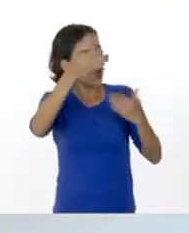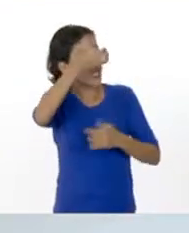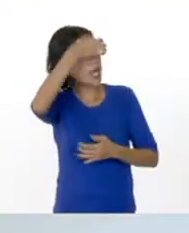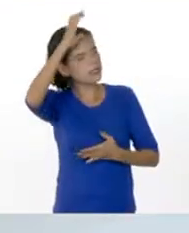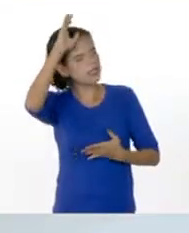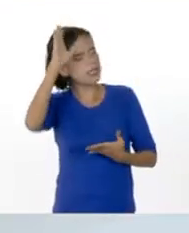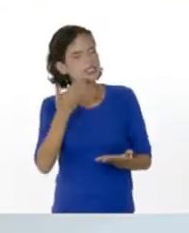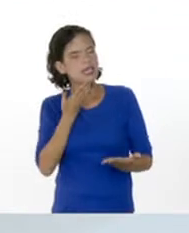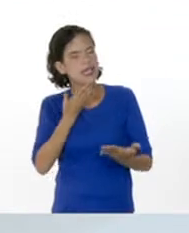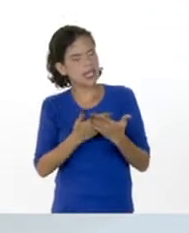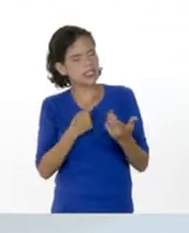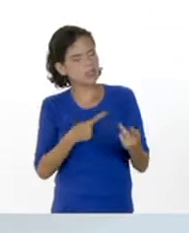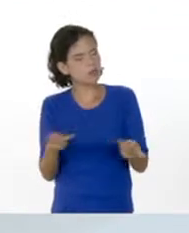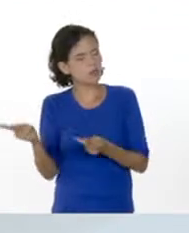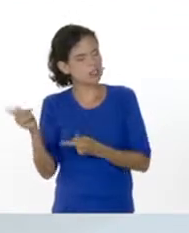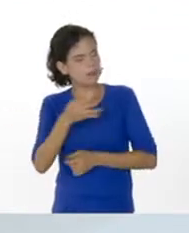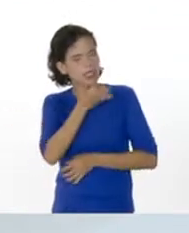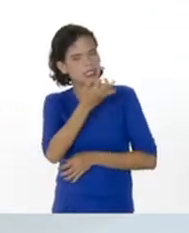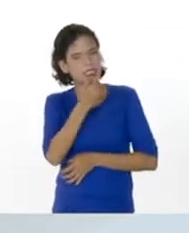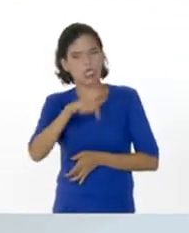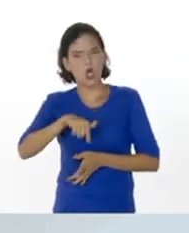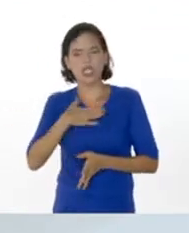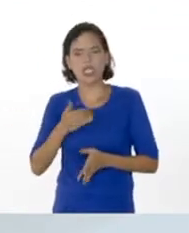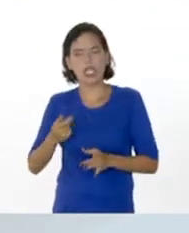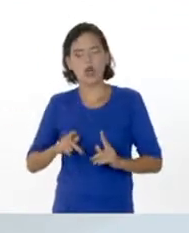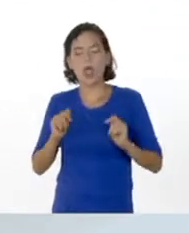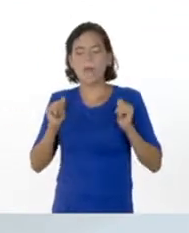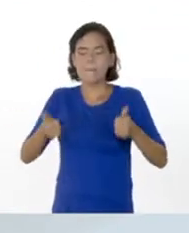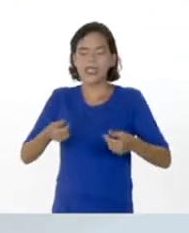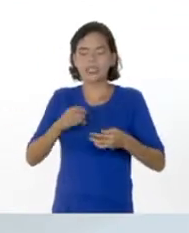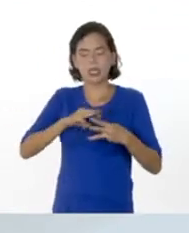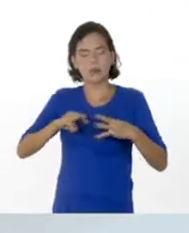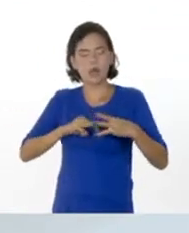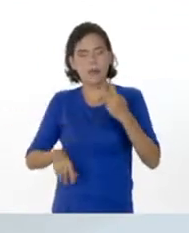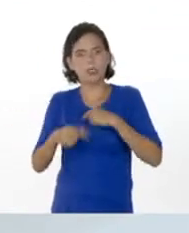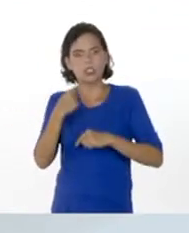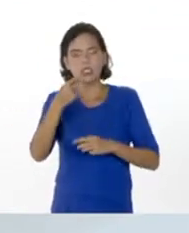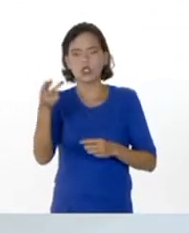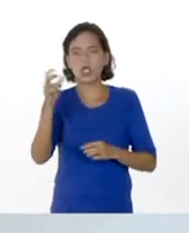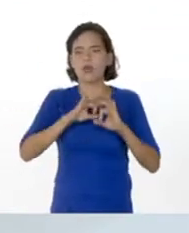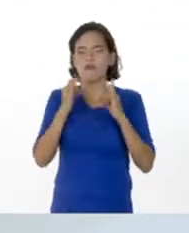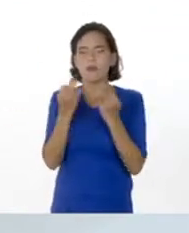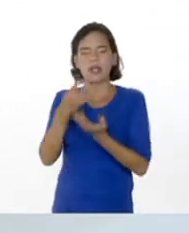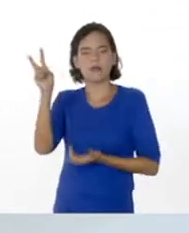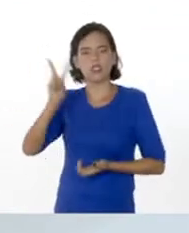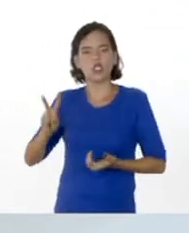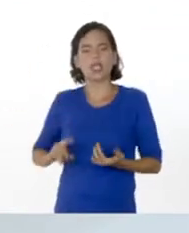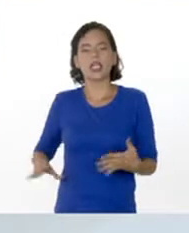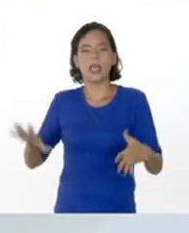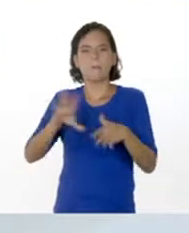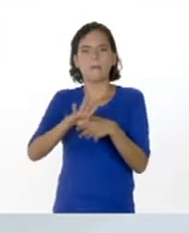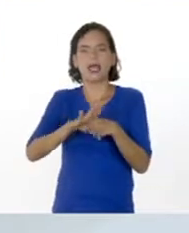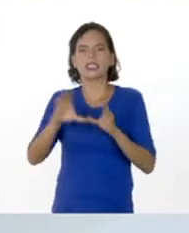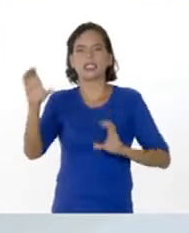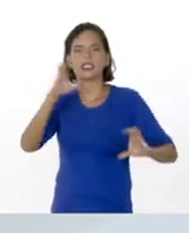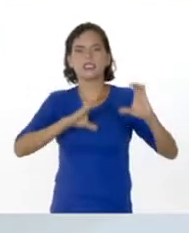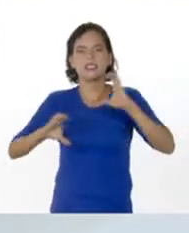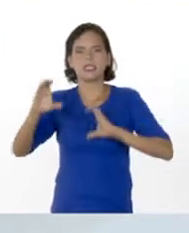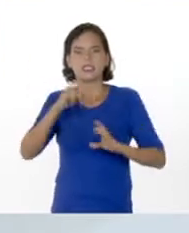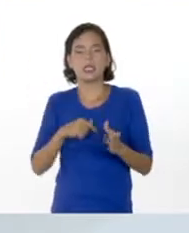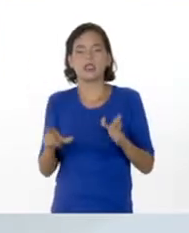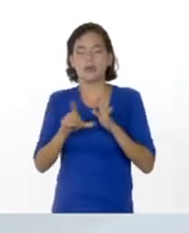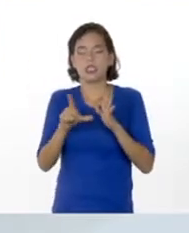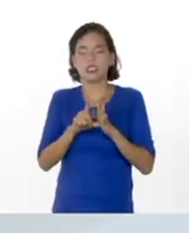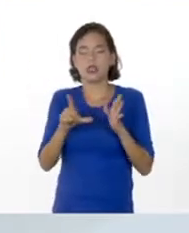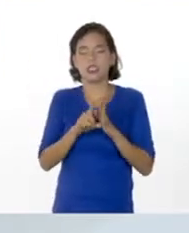acompañarme en la tarde de hoy. Quiero iniciar el programa dándole a conocer a la familia venezolana que hoy es Martes de Ciencias, dedicada a la educación media general,